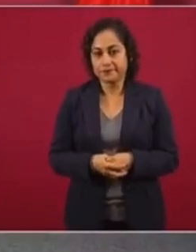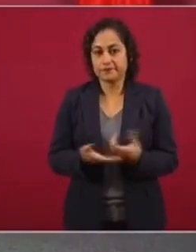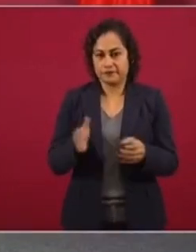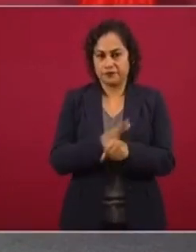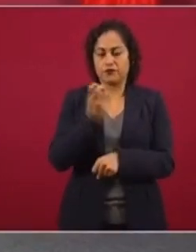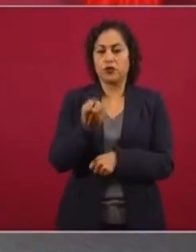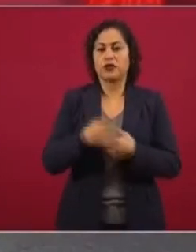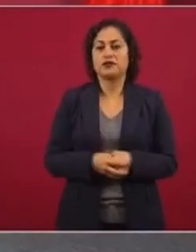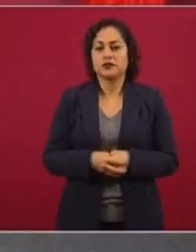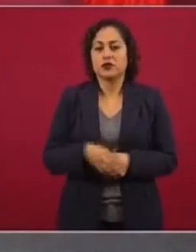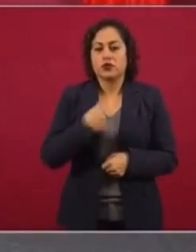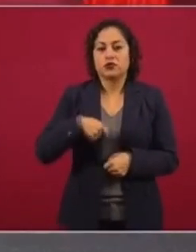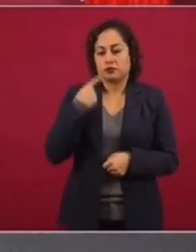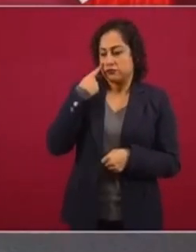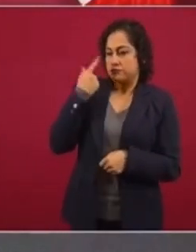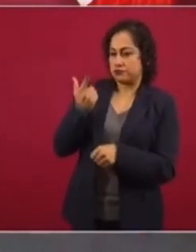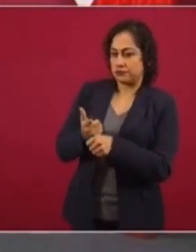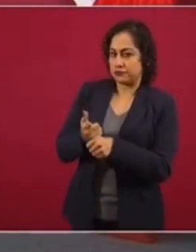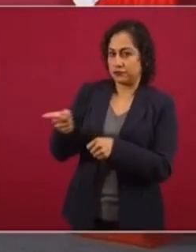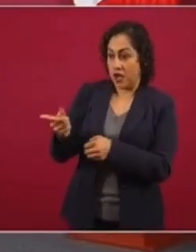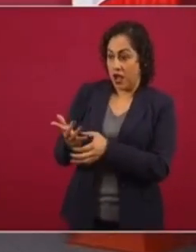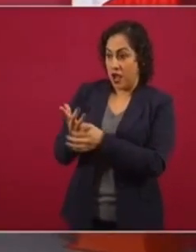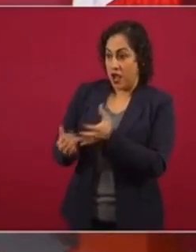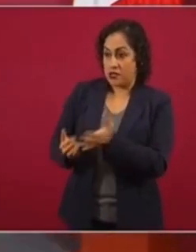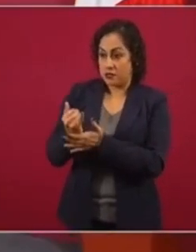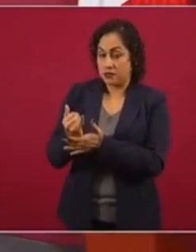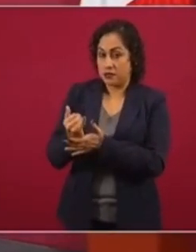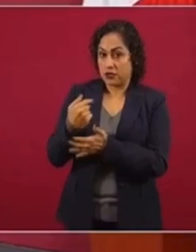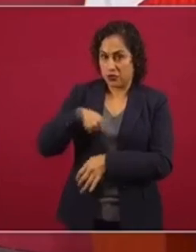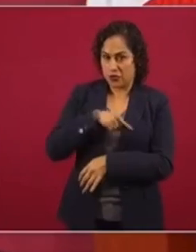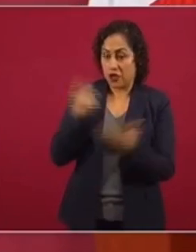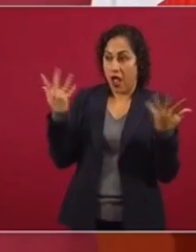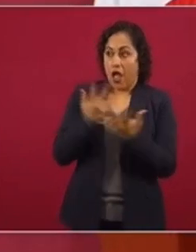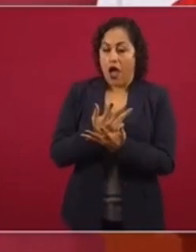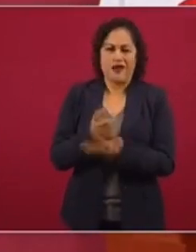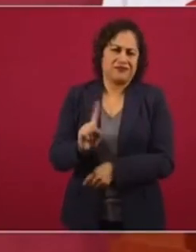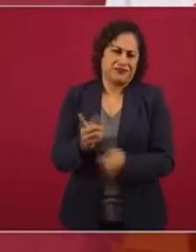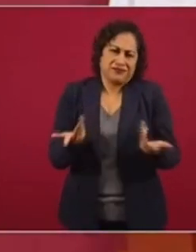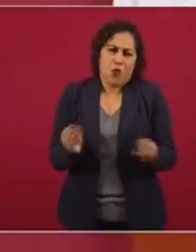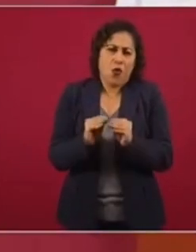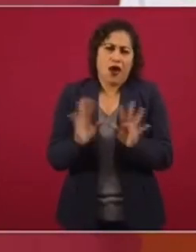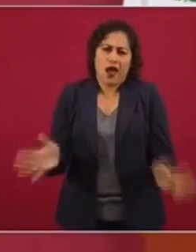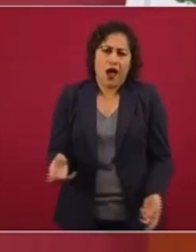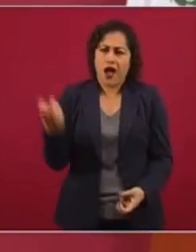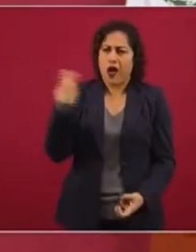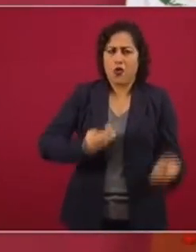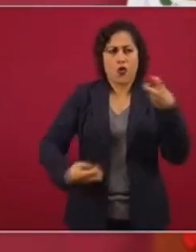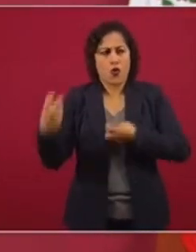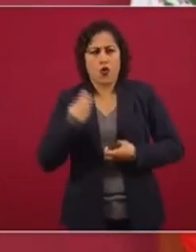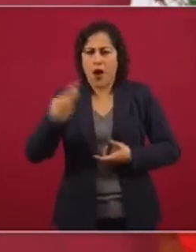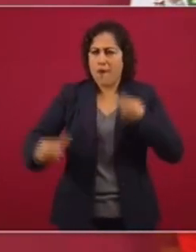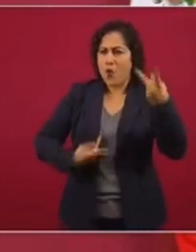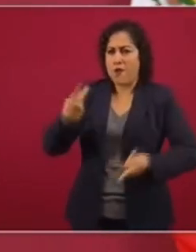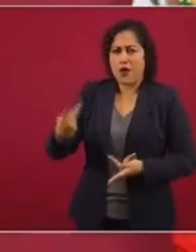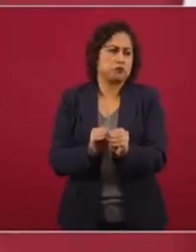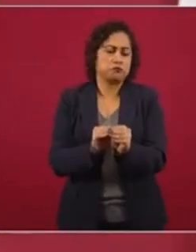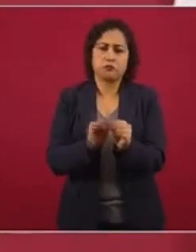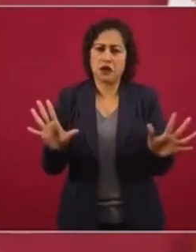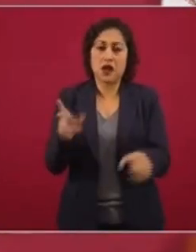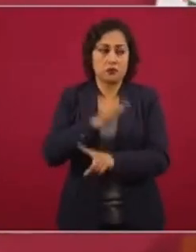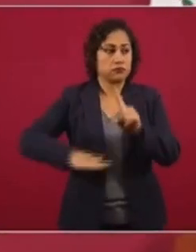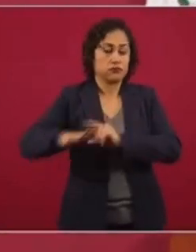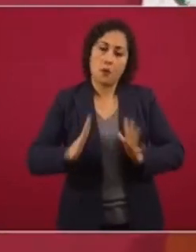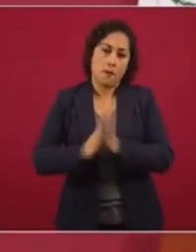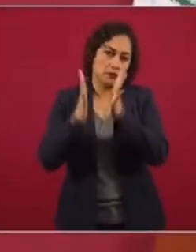extrañarnos, sentiéndonos sorprendidos, si hay críticas, si hay cuestionamiento. Eso es parte de la democracia.